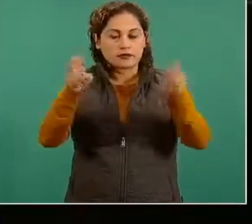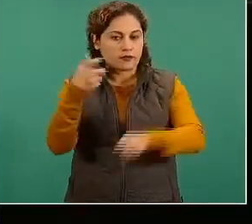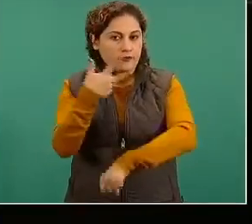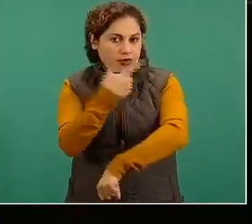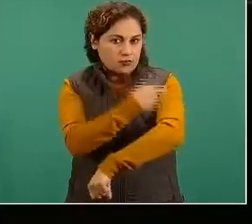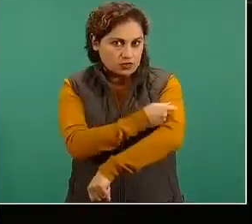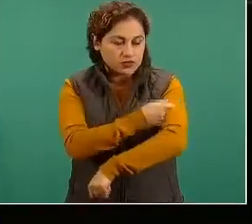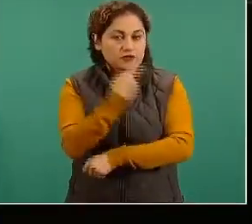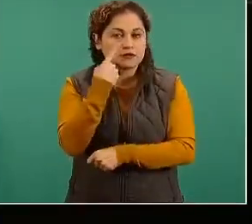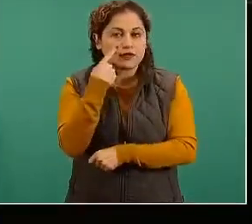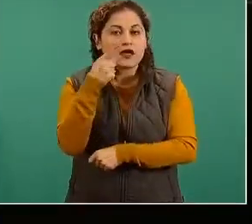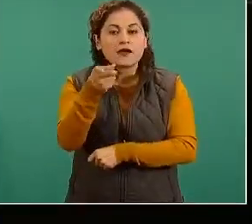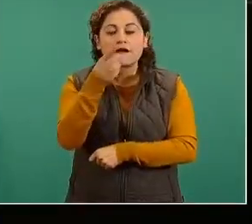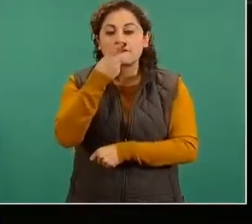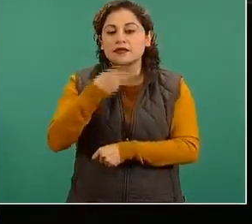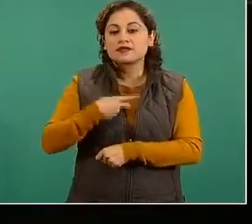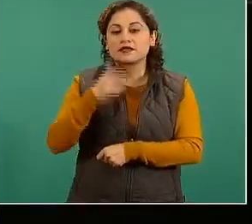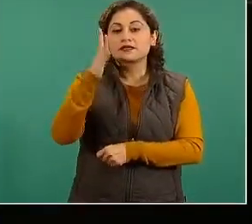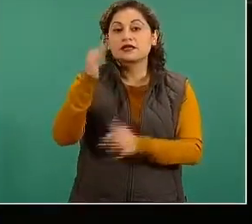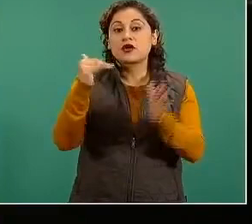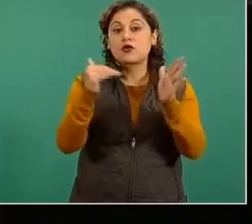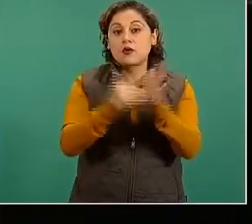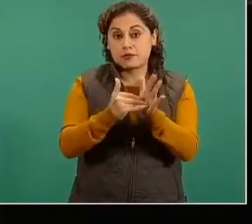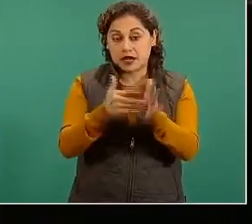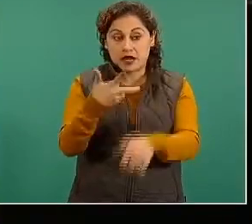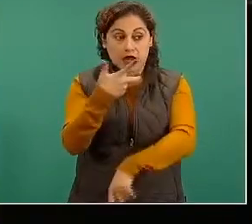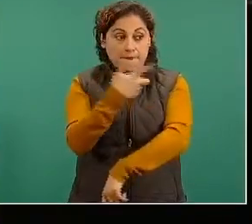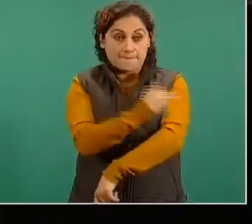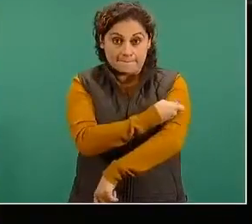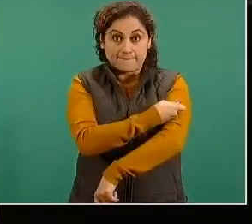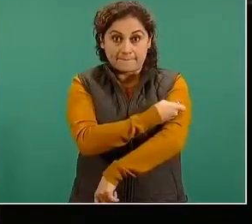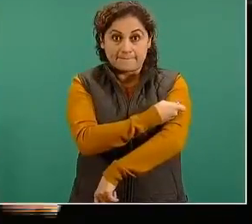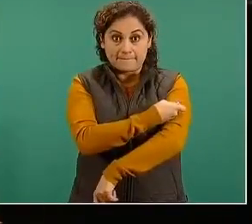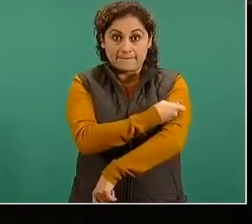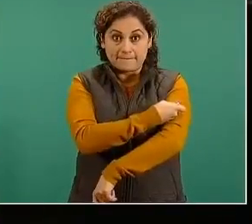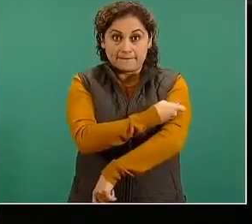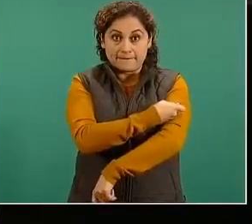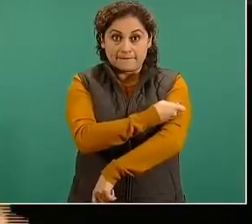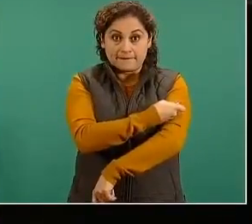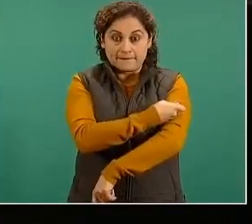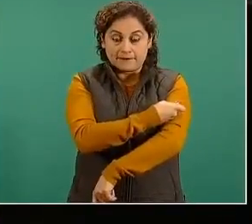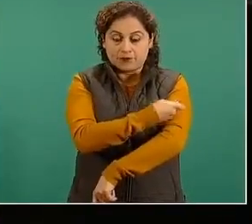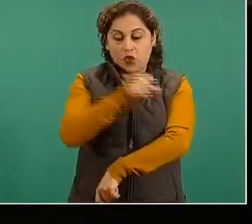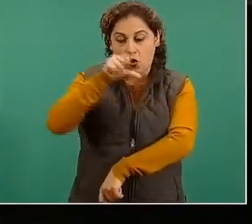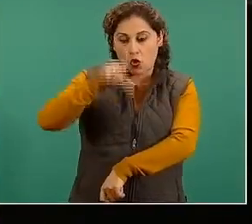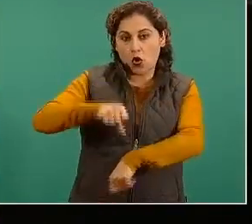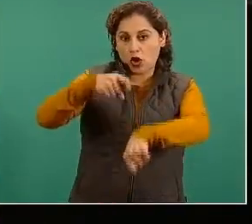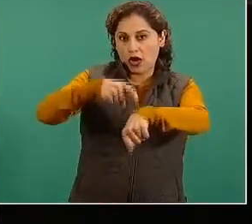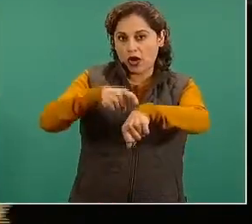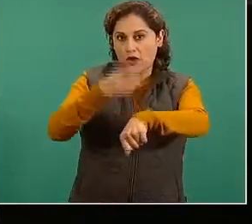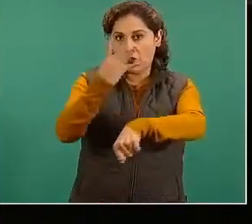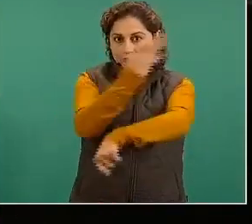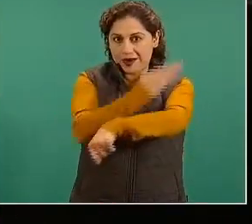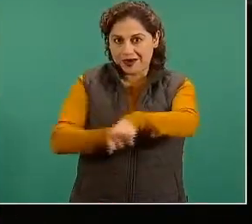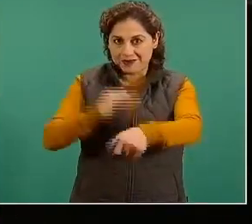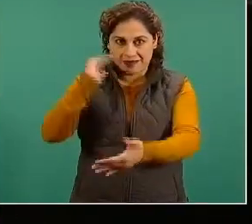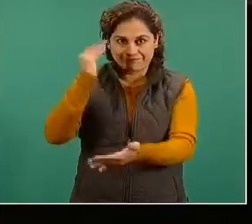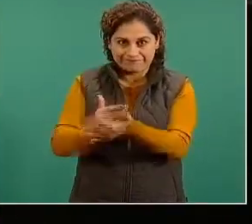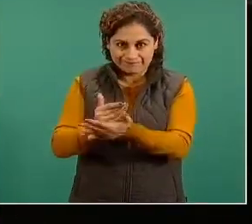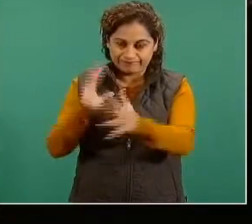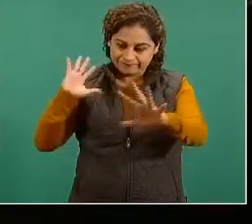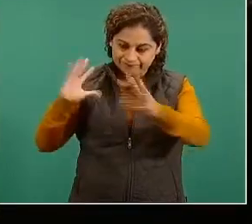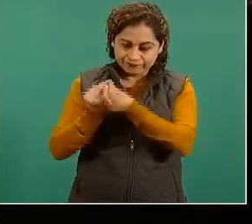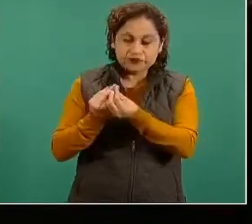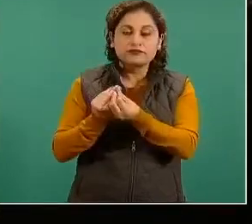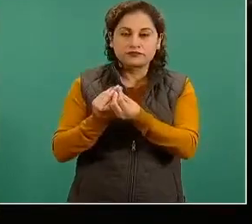cinco mil dosis que se aplicaron al menos hasta el corte de las cuatro que creo que es el que presentan si